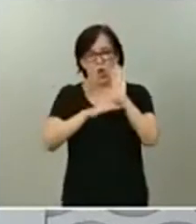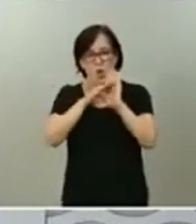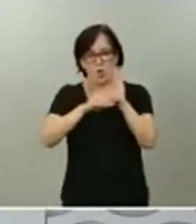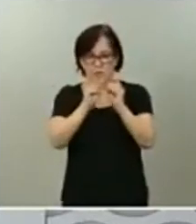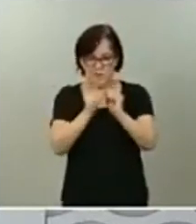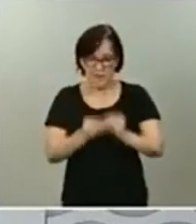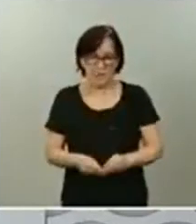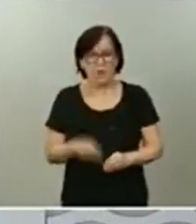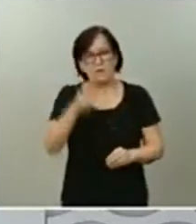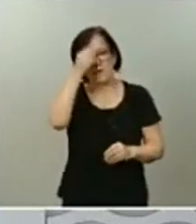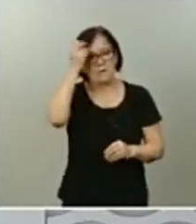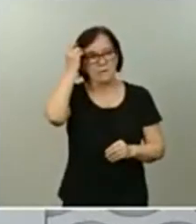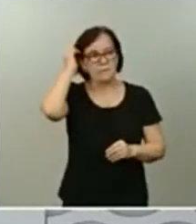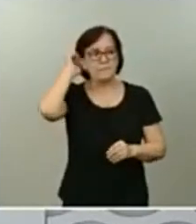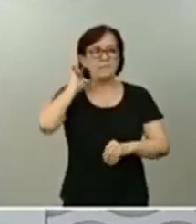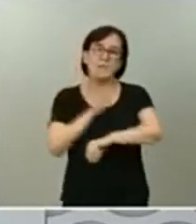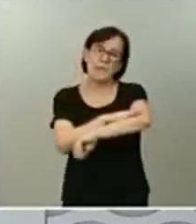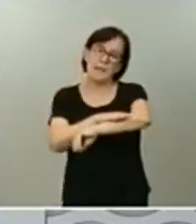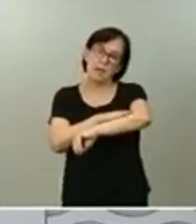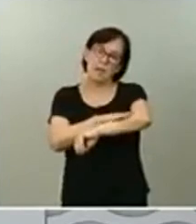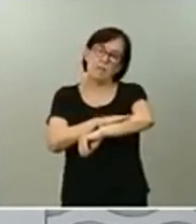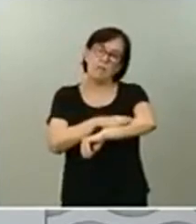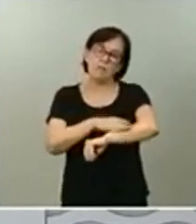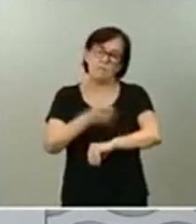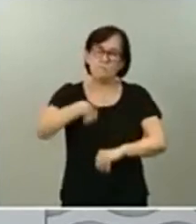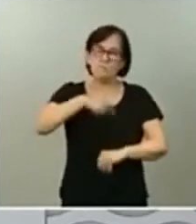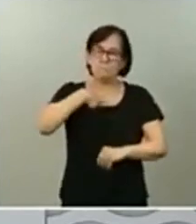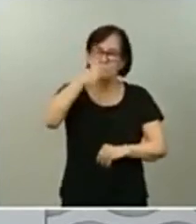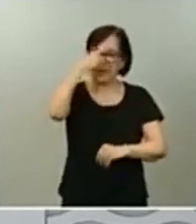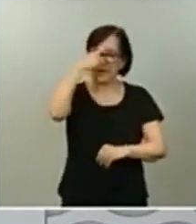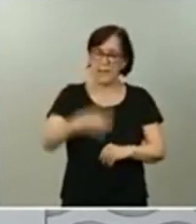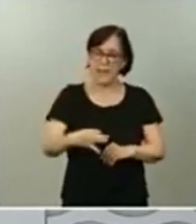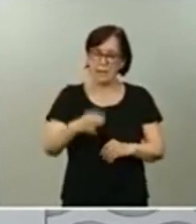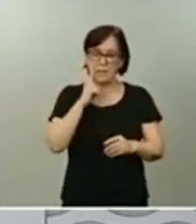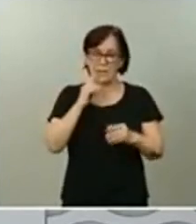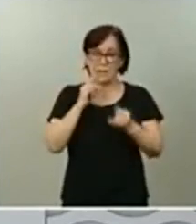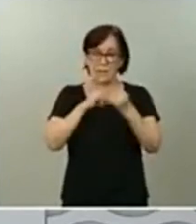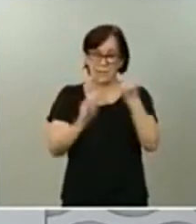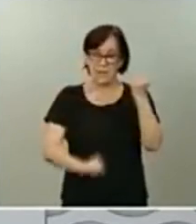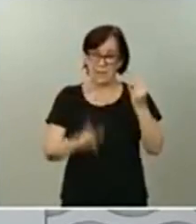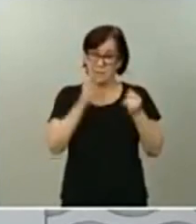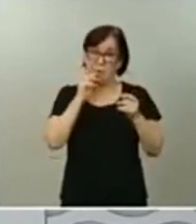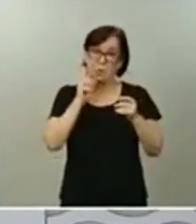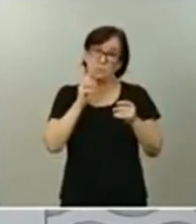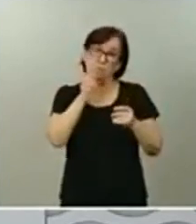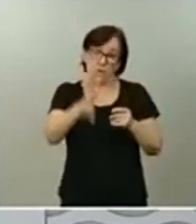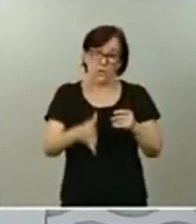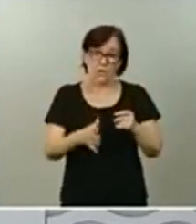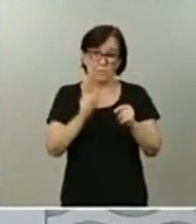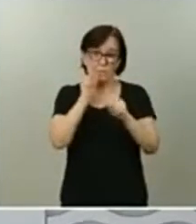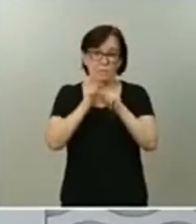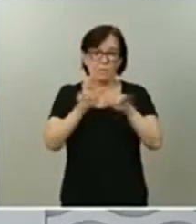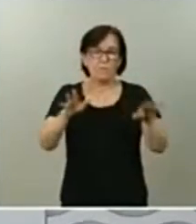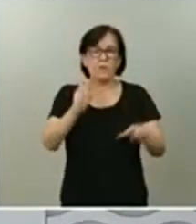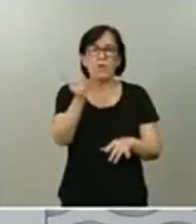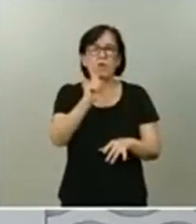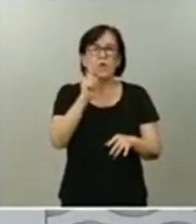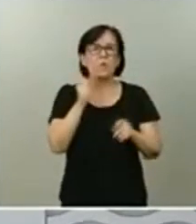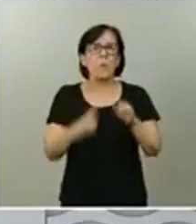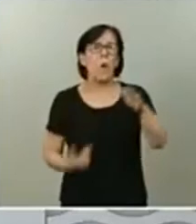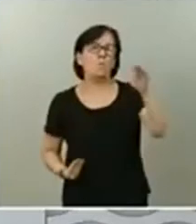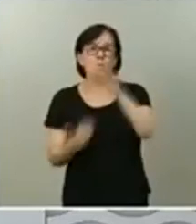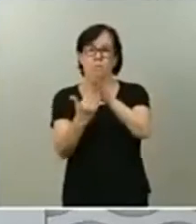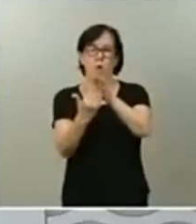En el Gobierno, además, creemos que esta crisis que se ocasiona por la pandemia no pueden suponer un freno para estas